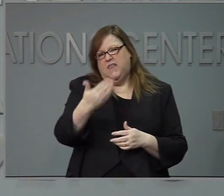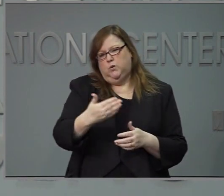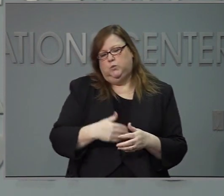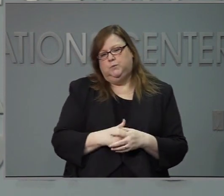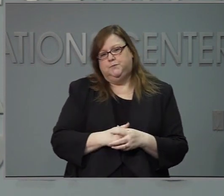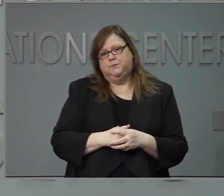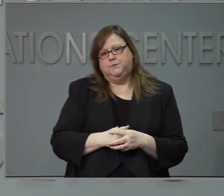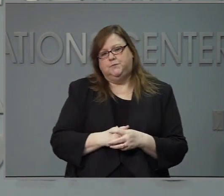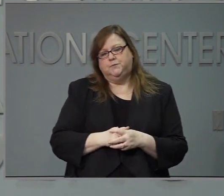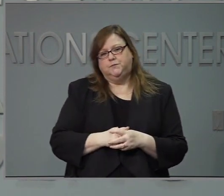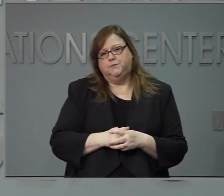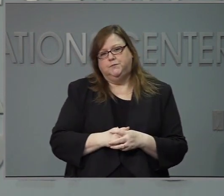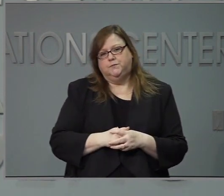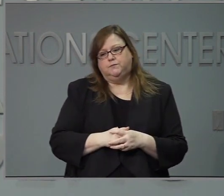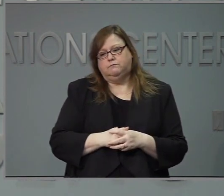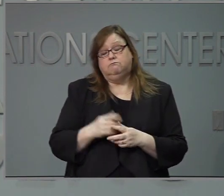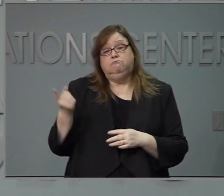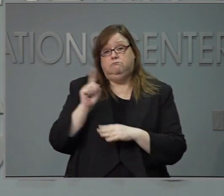La siguiente pregunta.